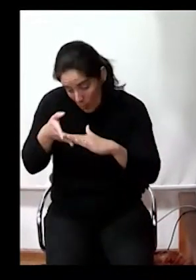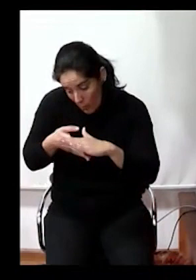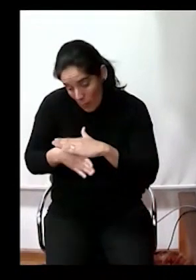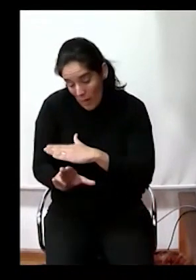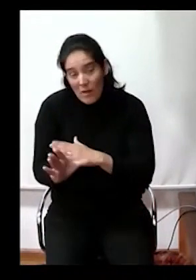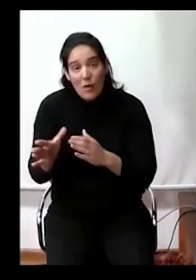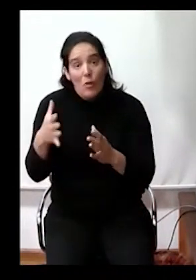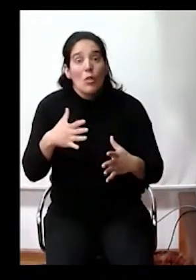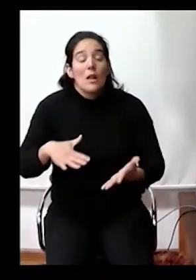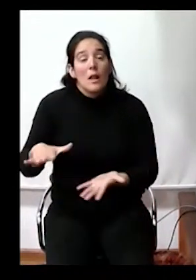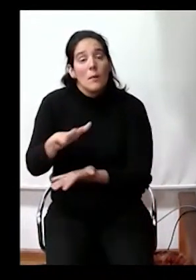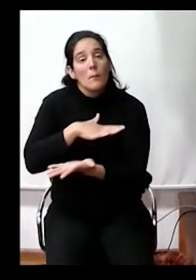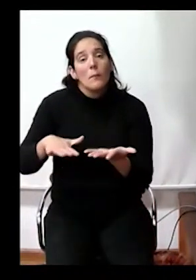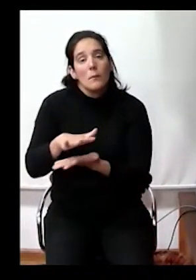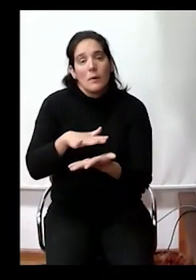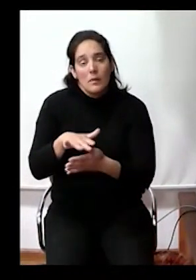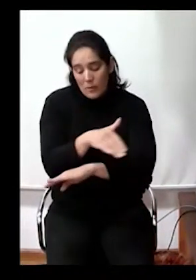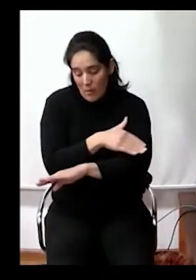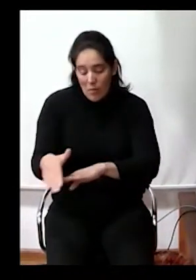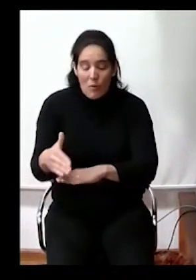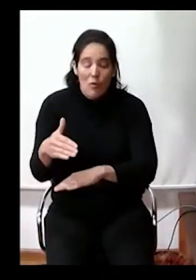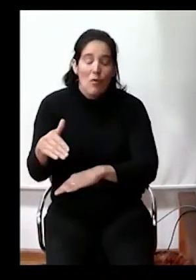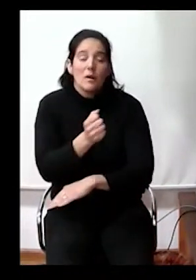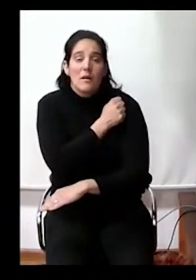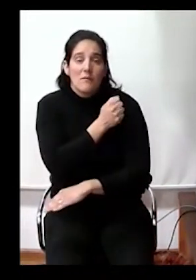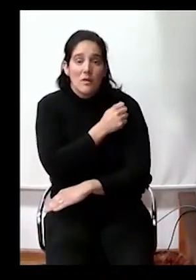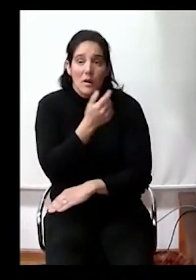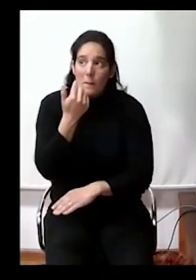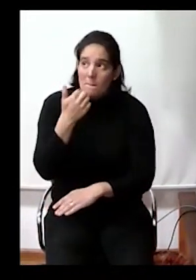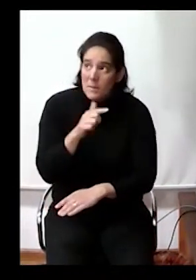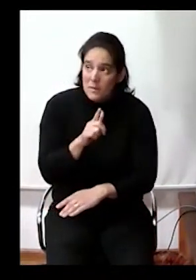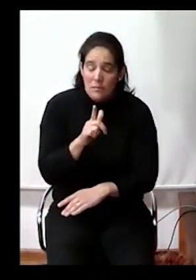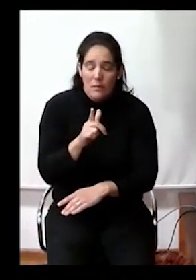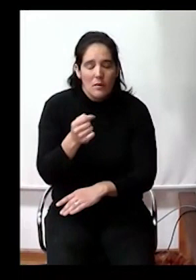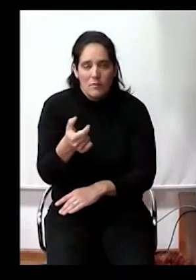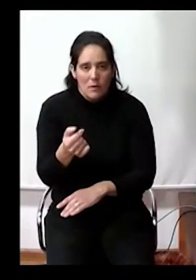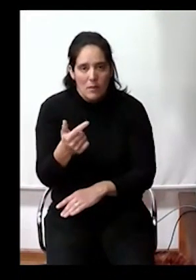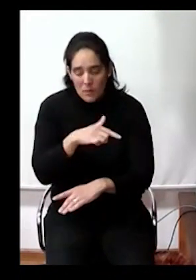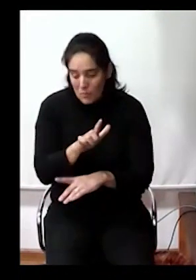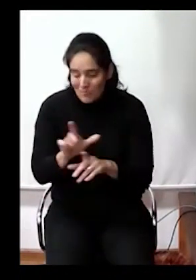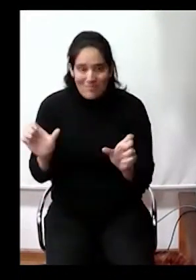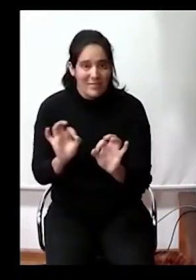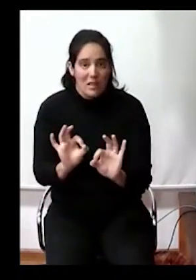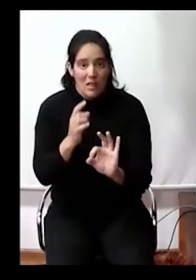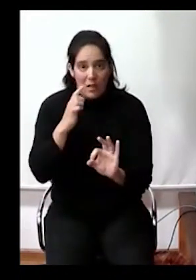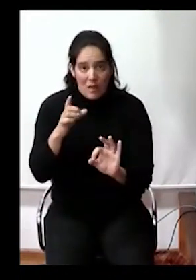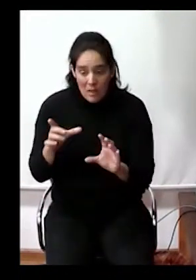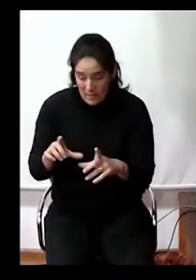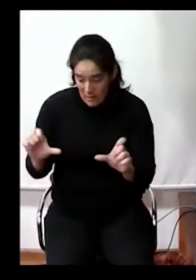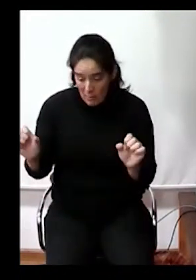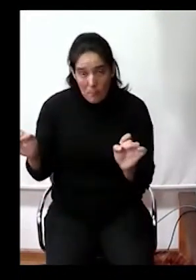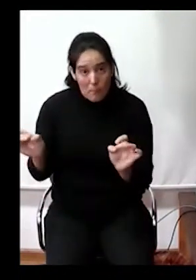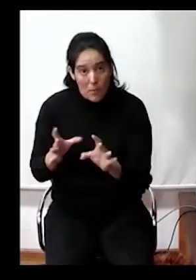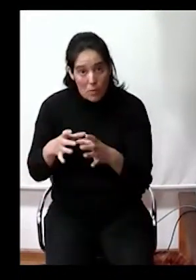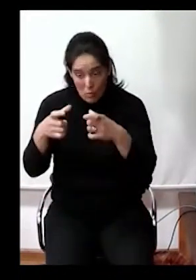plazoleta y por debajo de la calle Rivera, pero la realidad es que esto no sucede. Desde que se inauguró la misma en